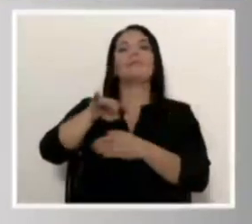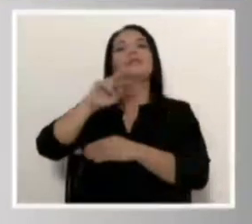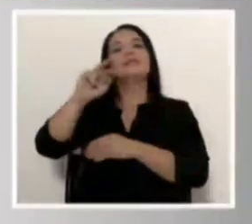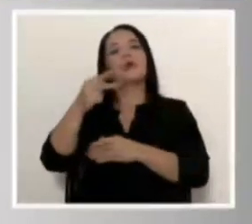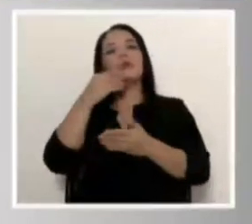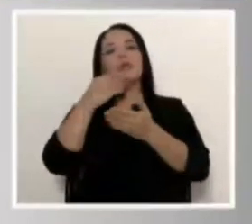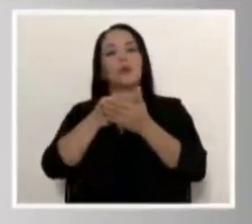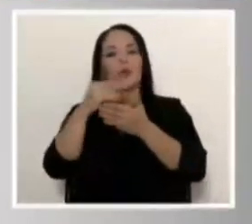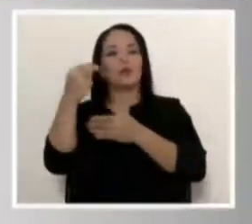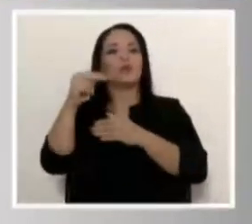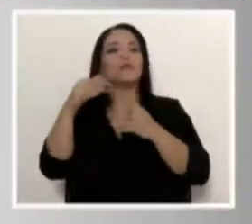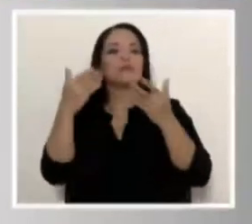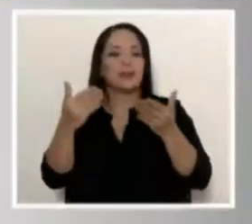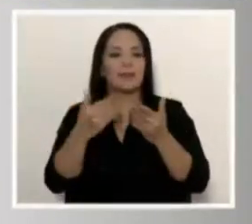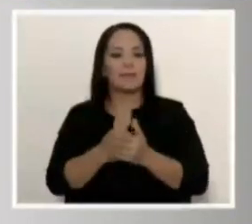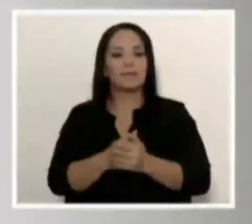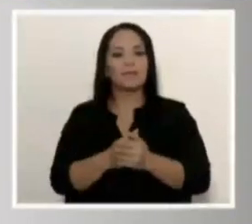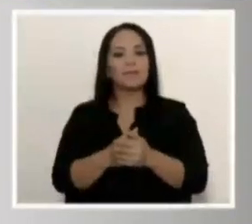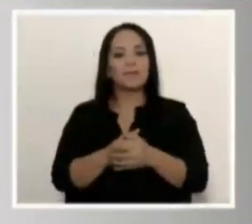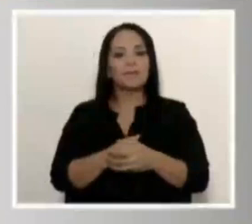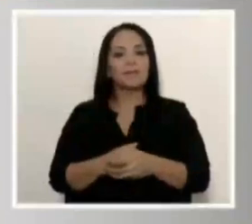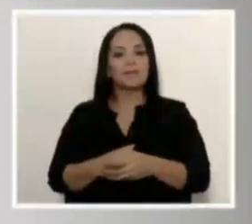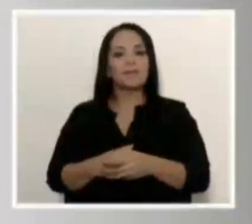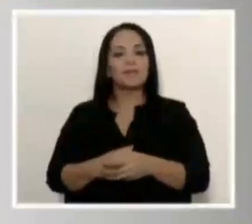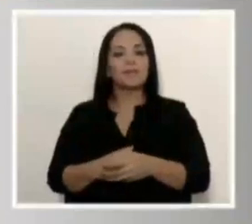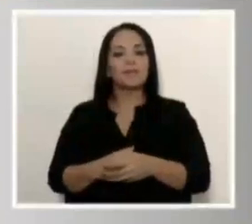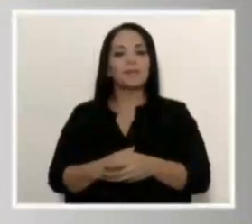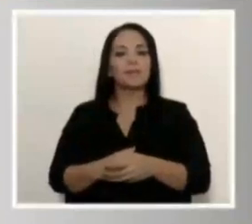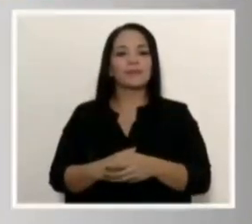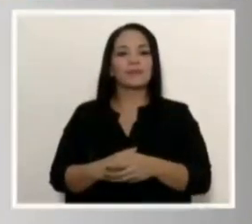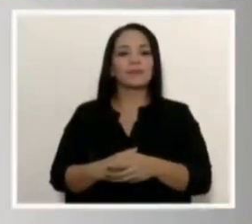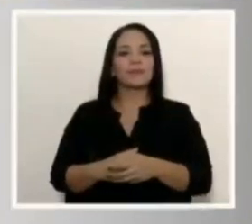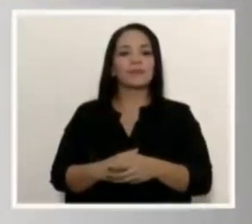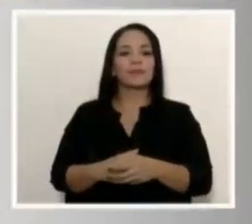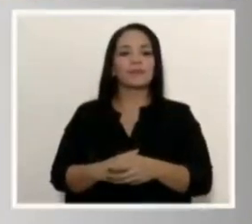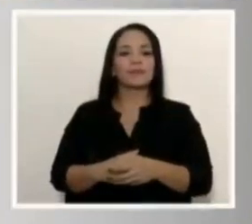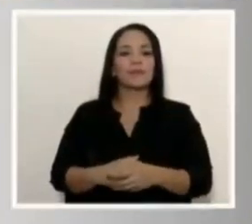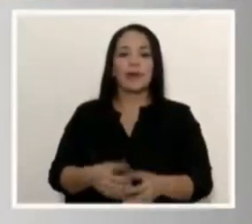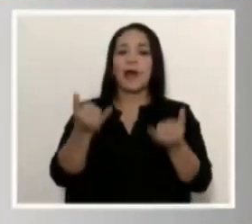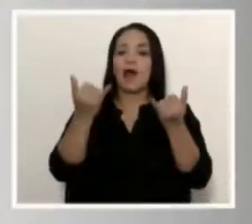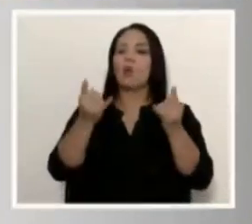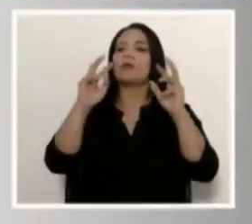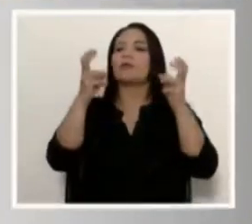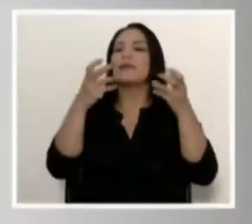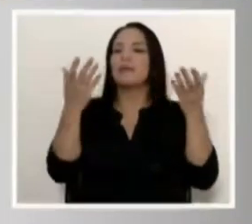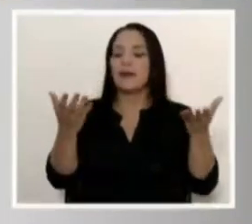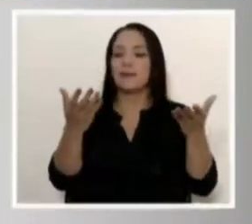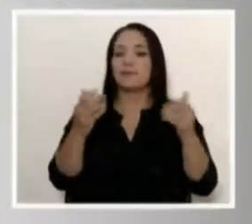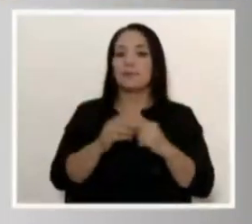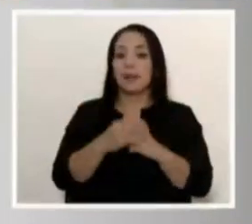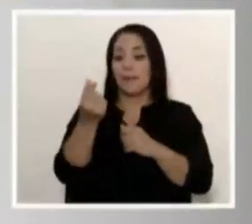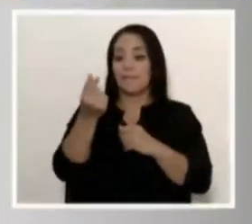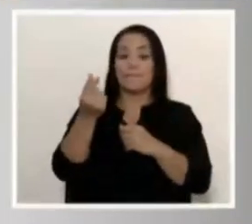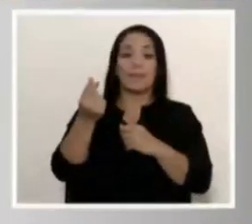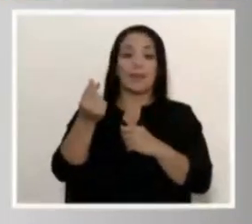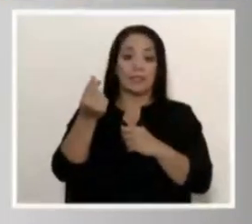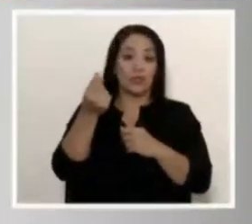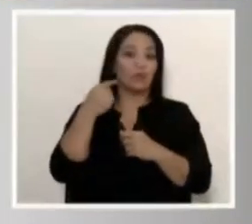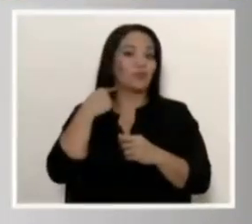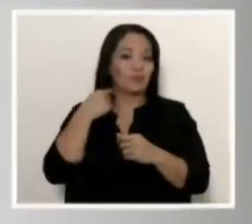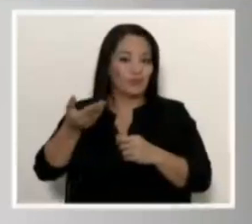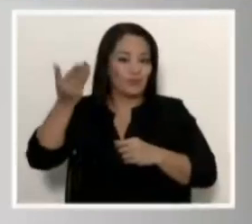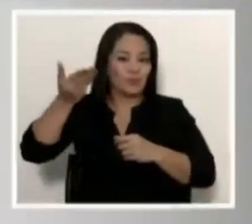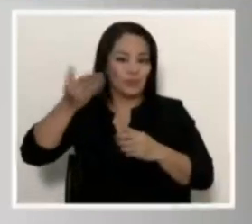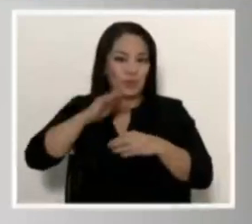la siguiente diapositiva es efectivamente el comportamiento del índice de precios al consumidor, que